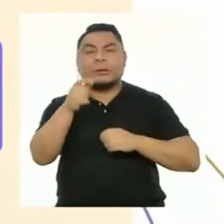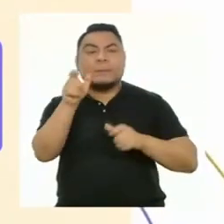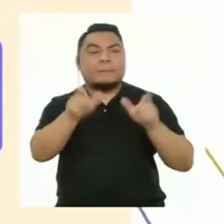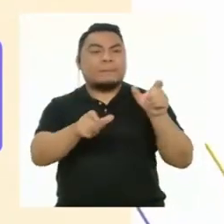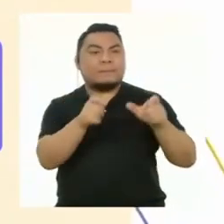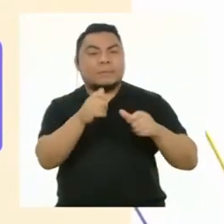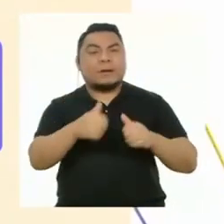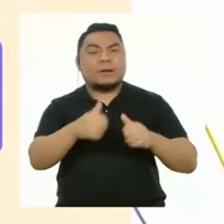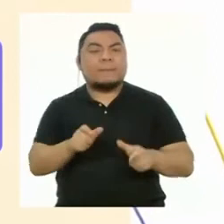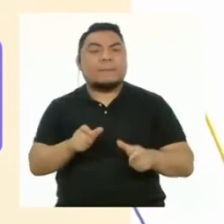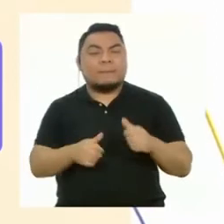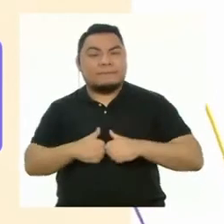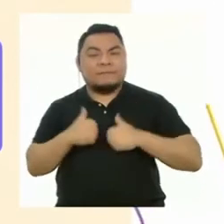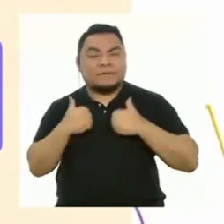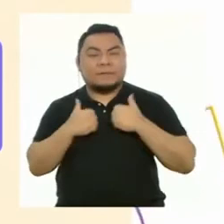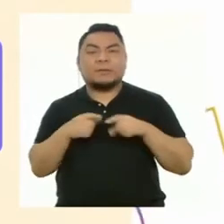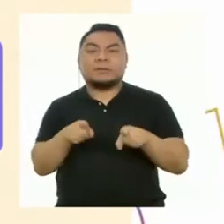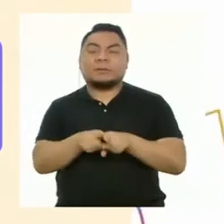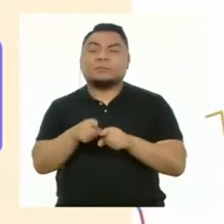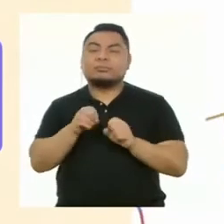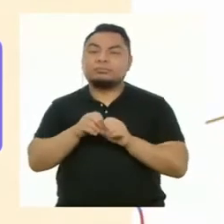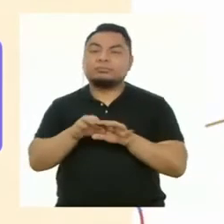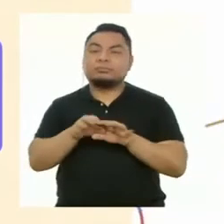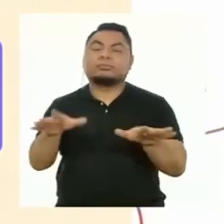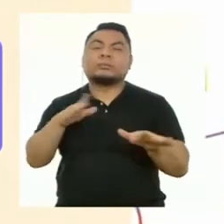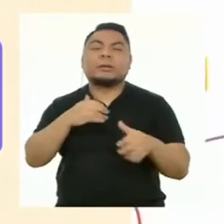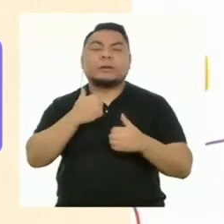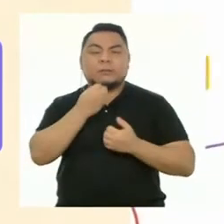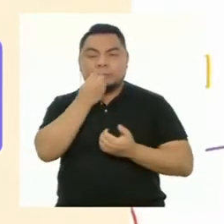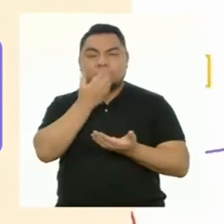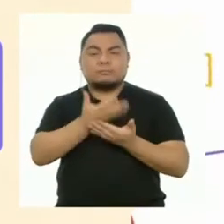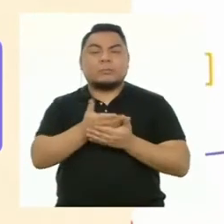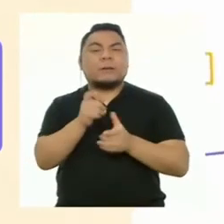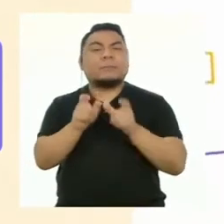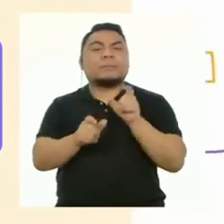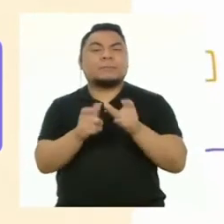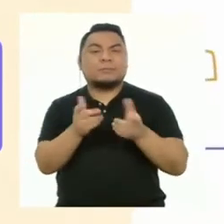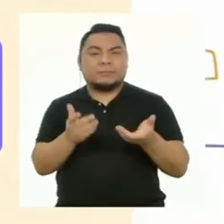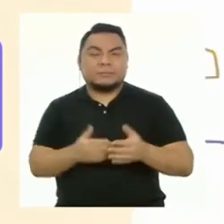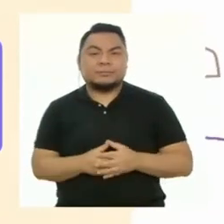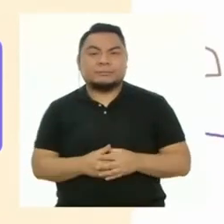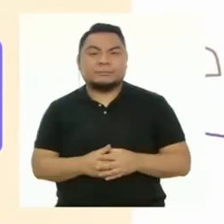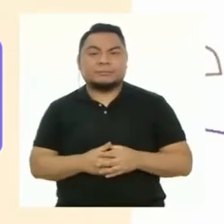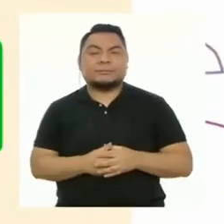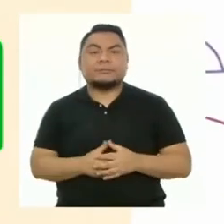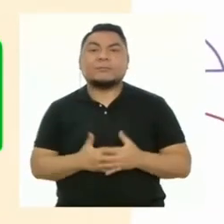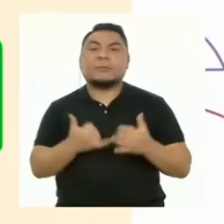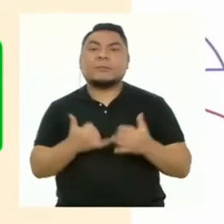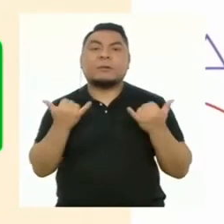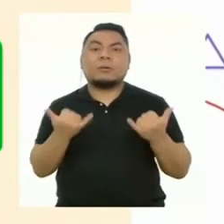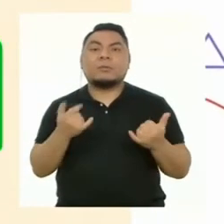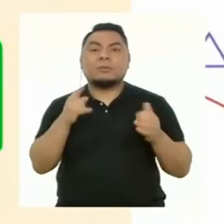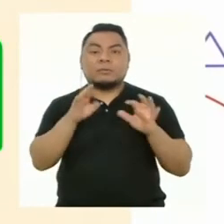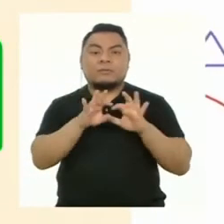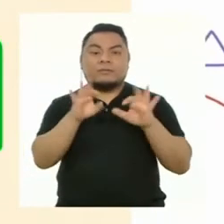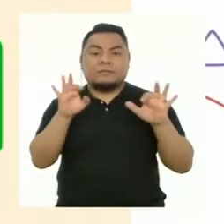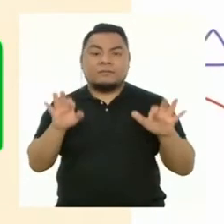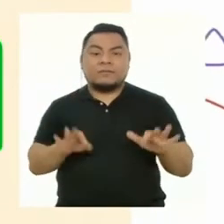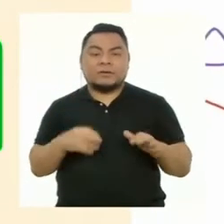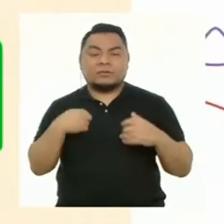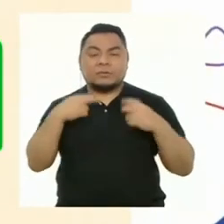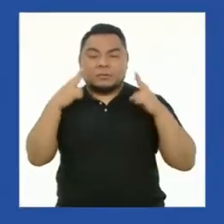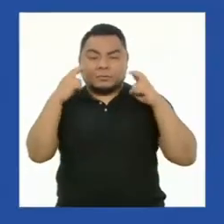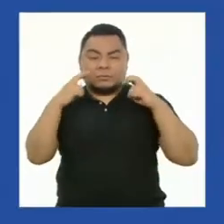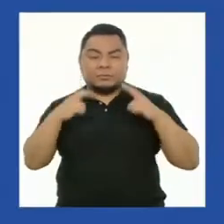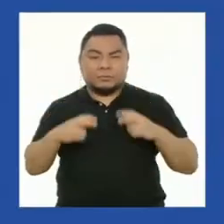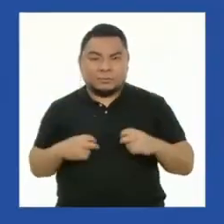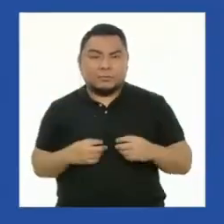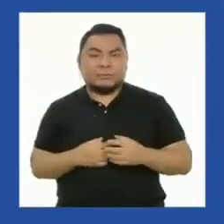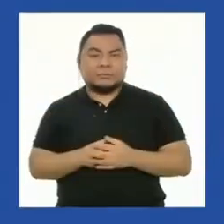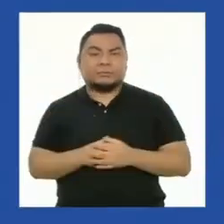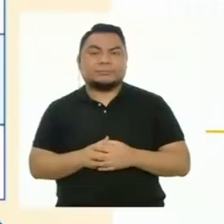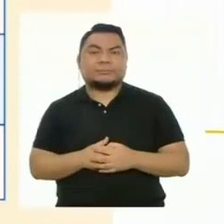los seres vivos y su influencia en el bienestar de las personas. Veamos nuestra ficha de evaluación.